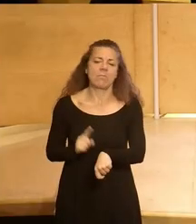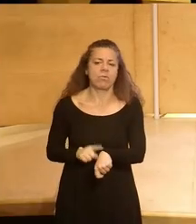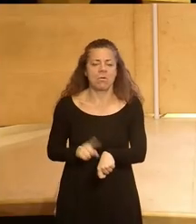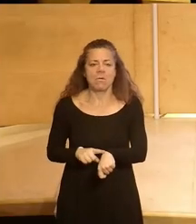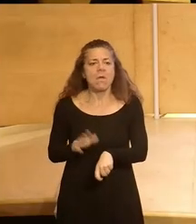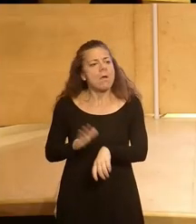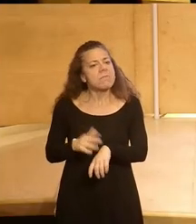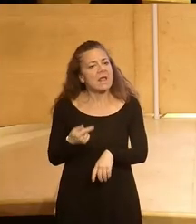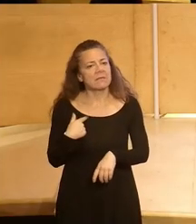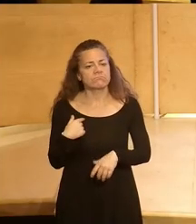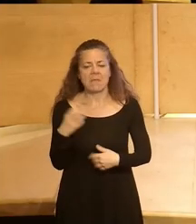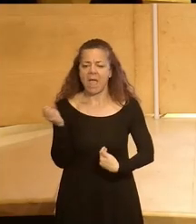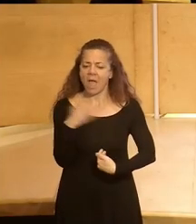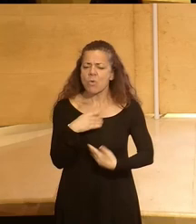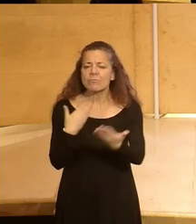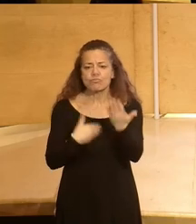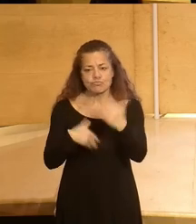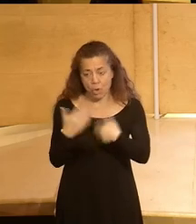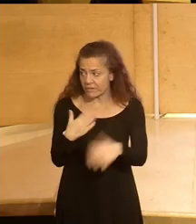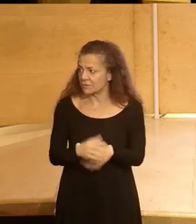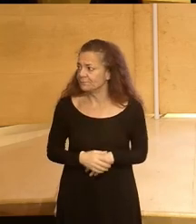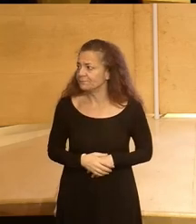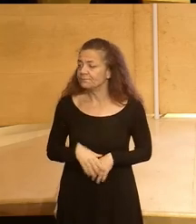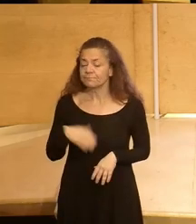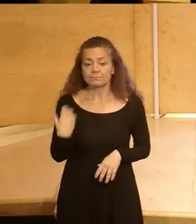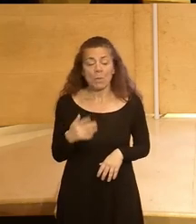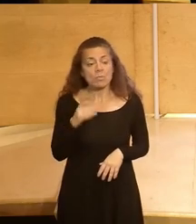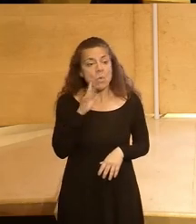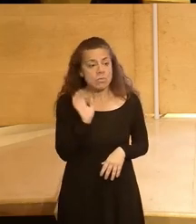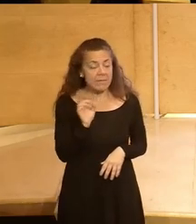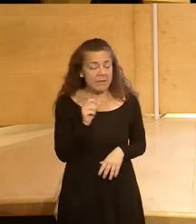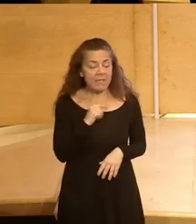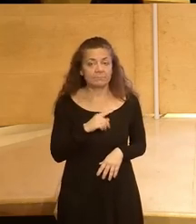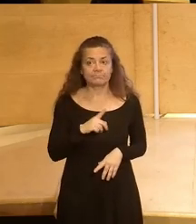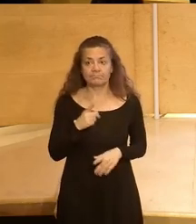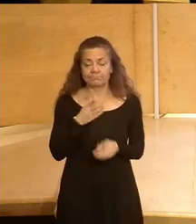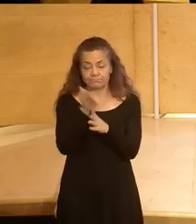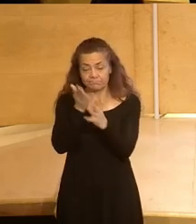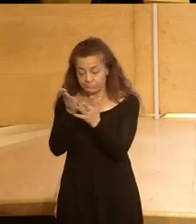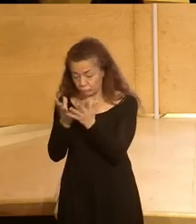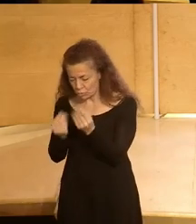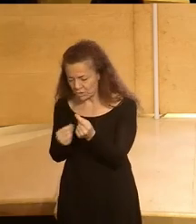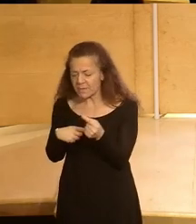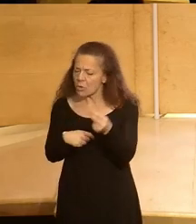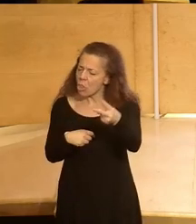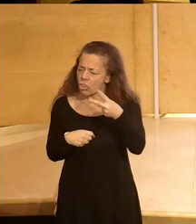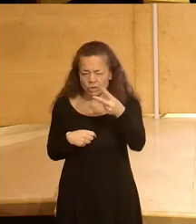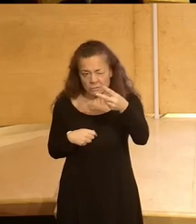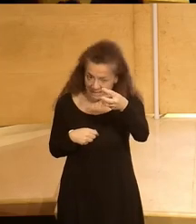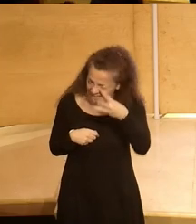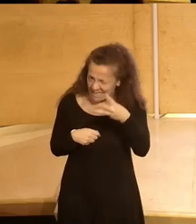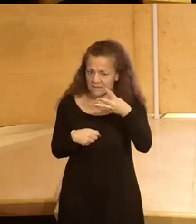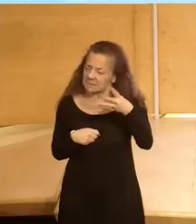que nos ahorre procesos bueno la verdad es que son tantas cuestiones pero dos tres